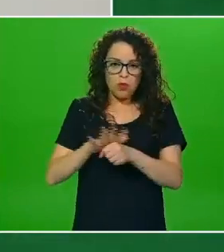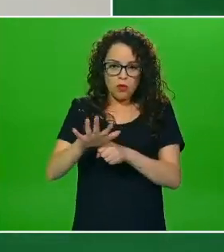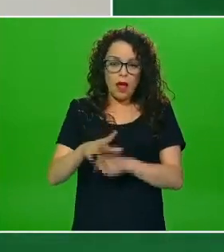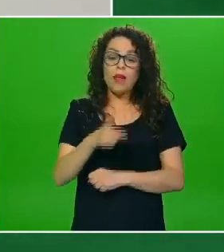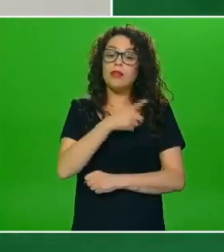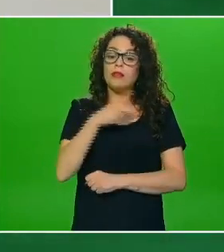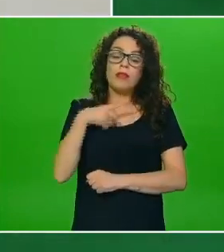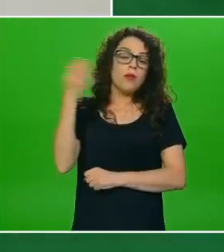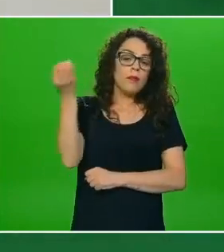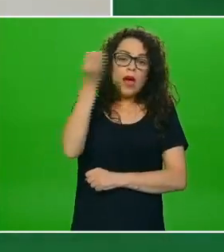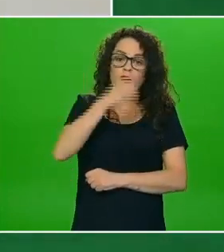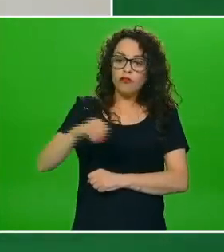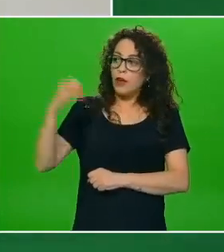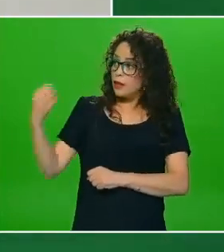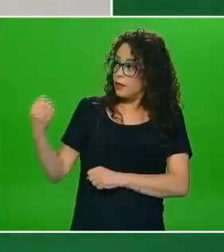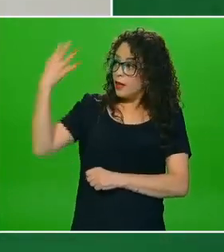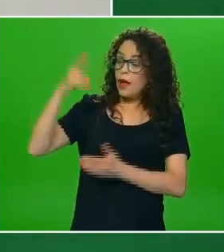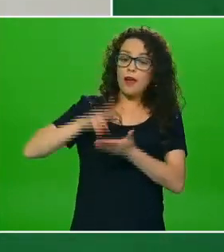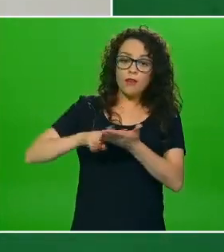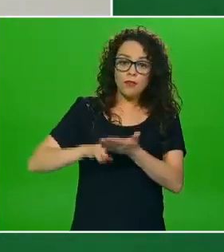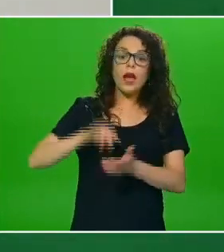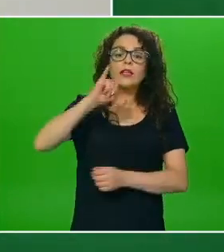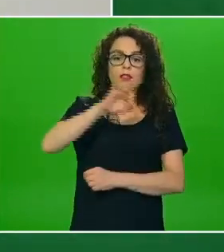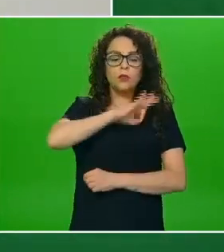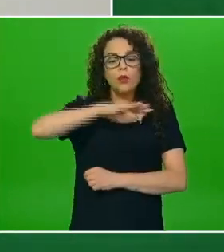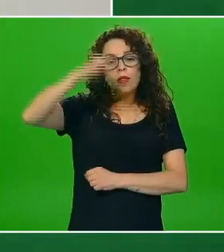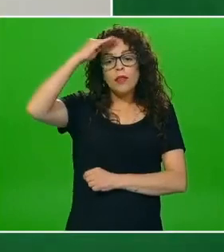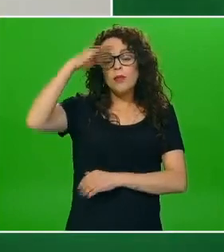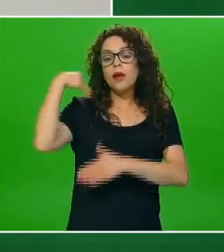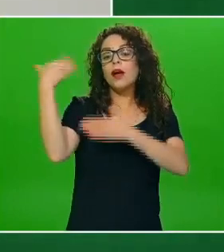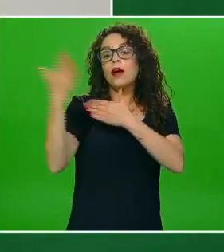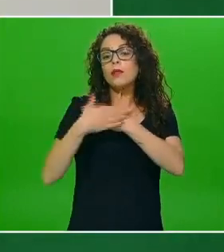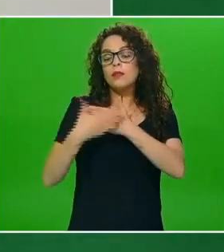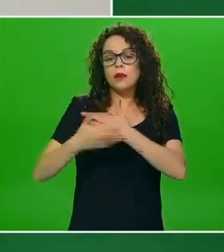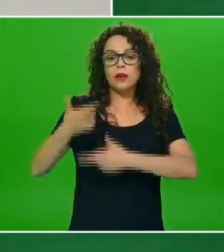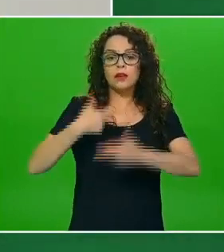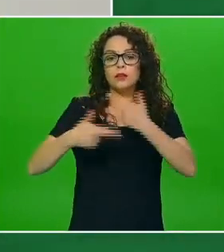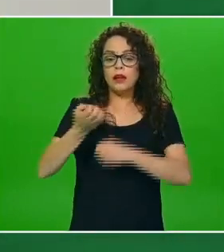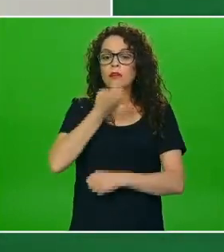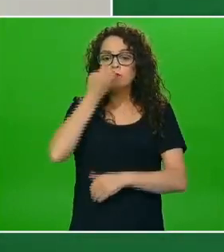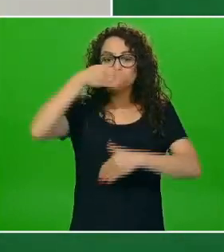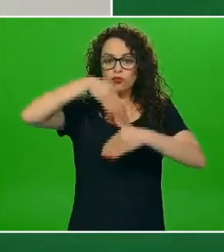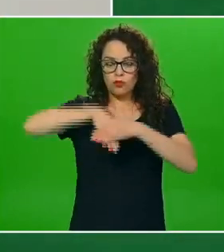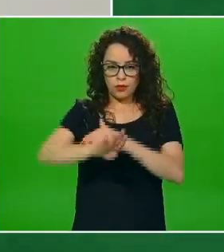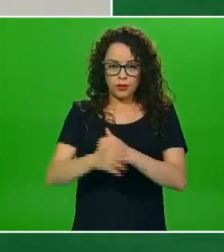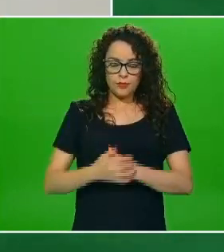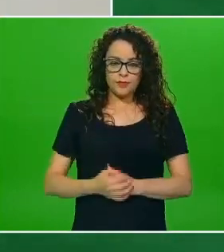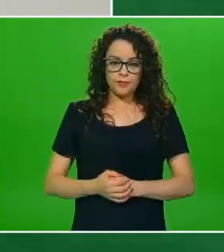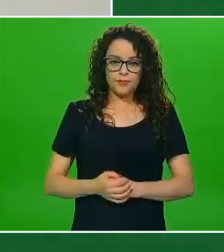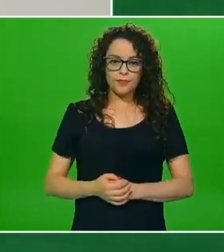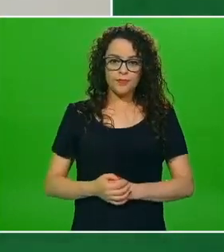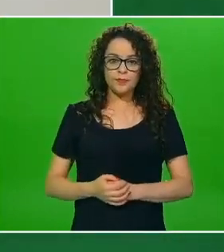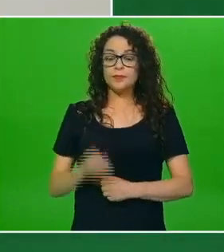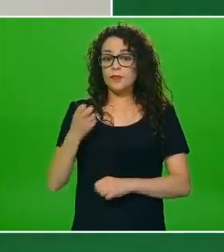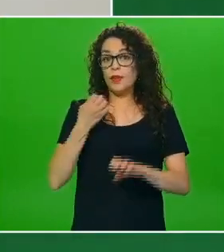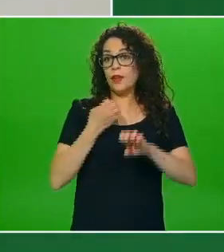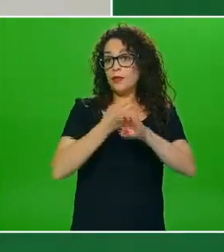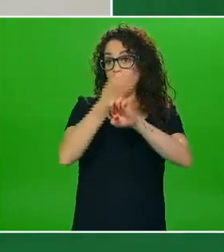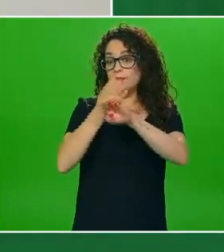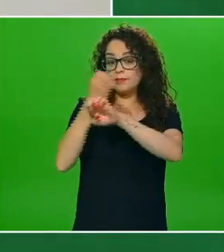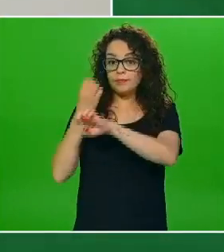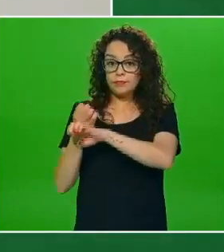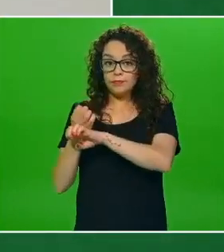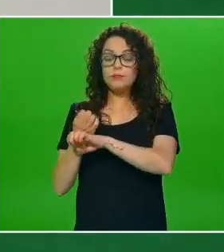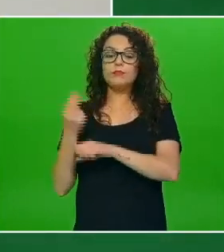retomar las clases y en base también a este semáforo es que se ha estado obviamente priorizando las entidades federativas para efectos de la